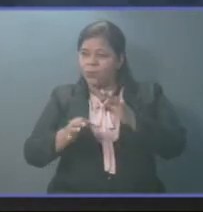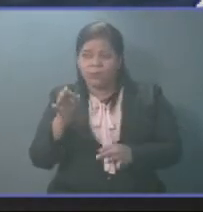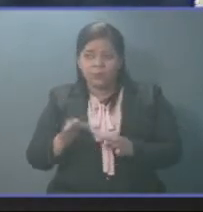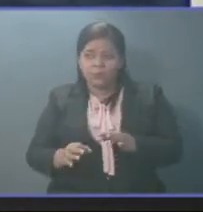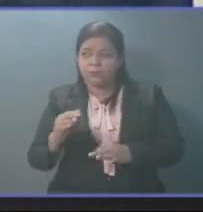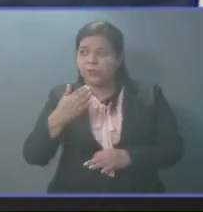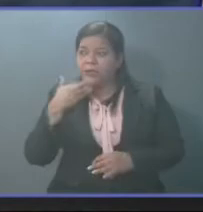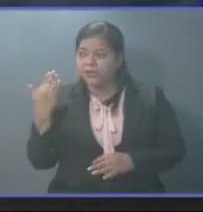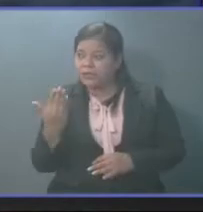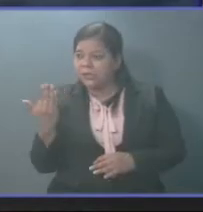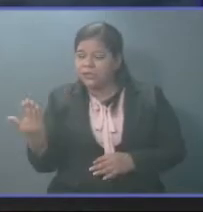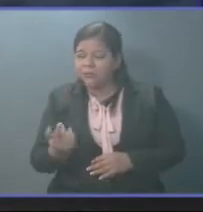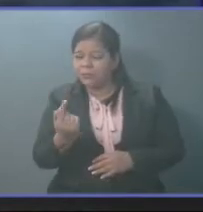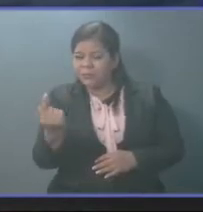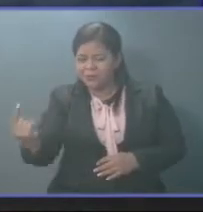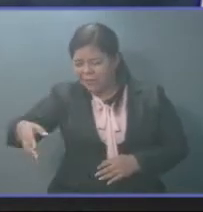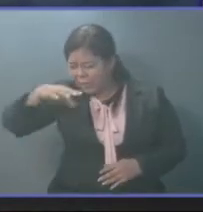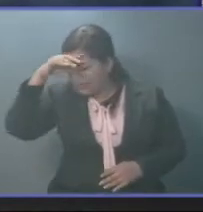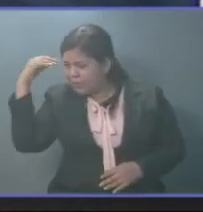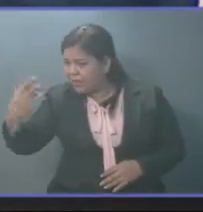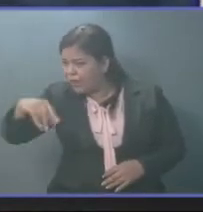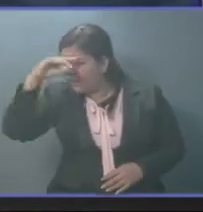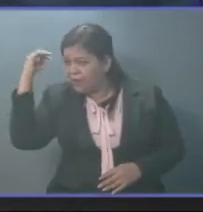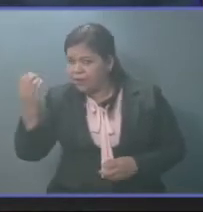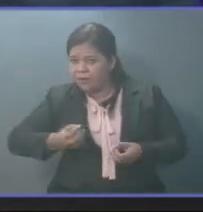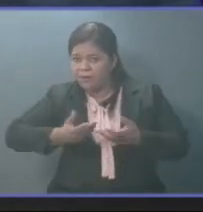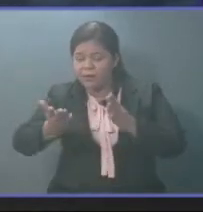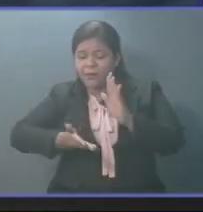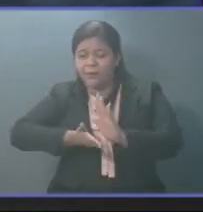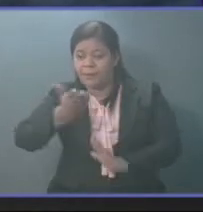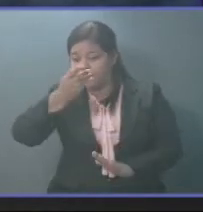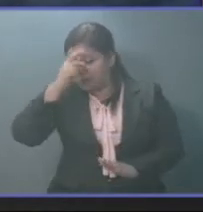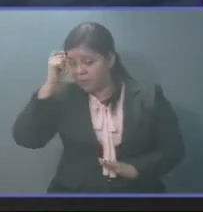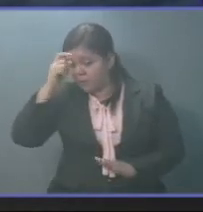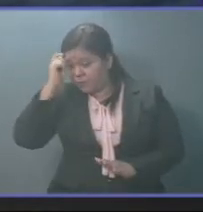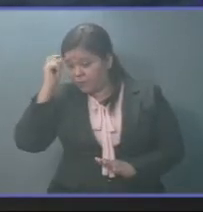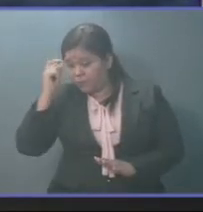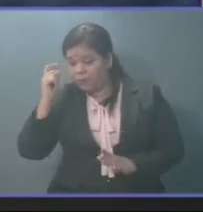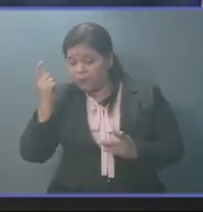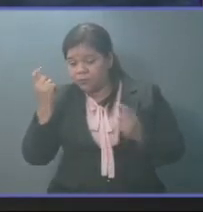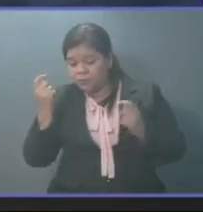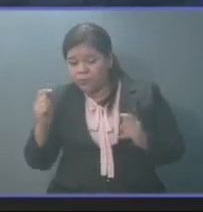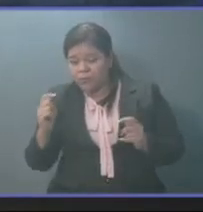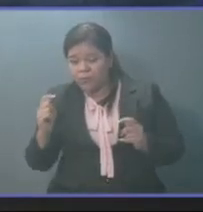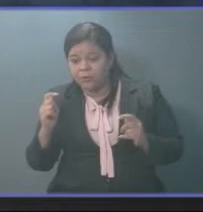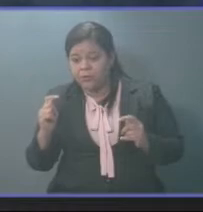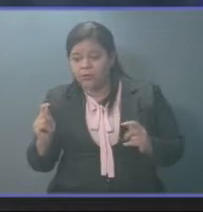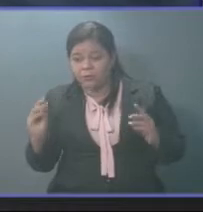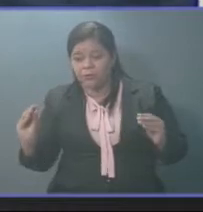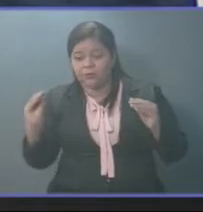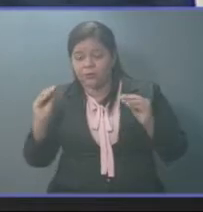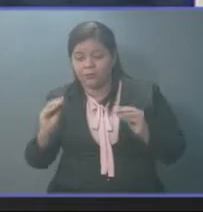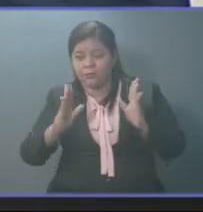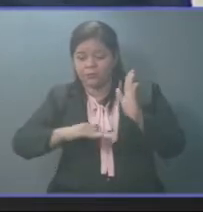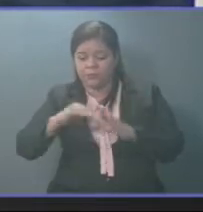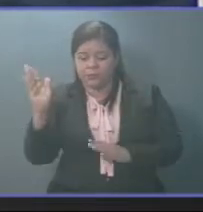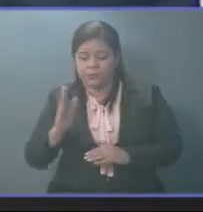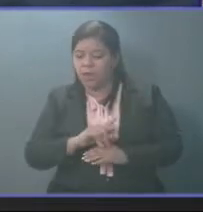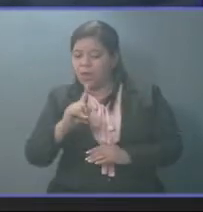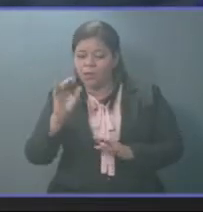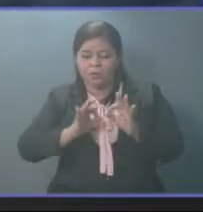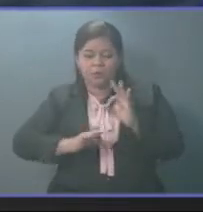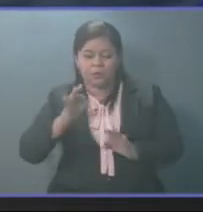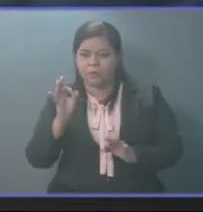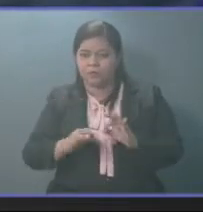campesino tan trabajador que genere empleo se le esté tratando de esta manera. No es justo